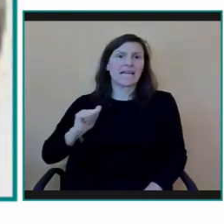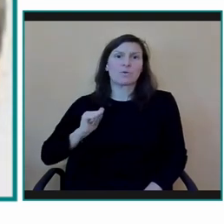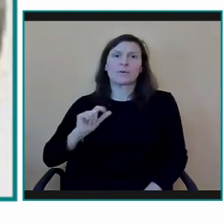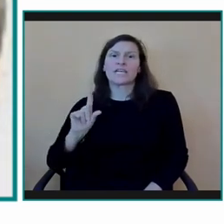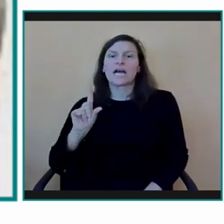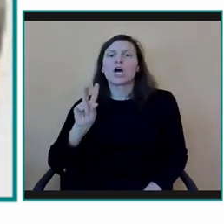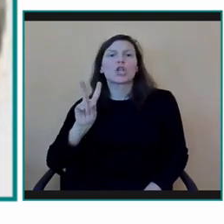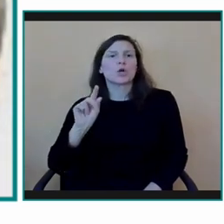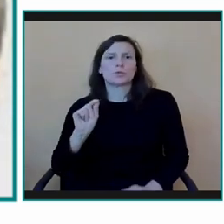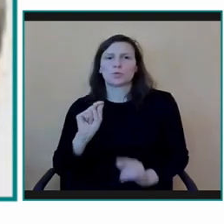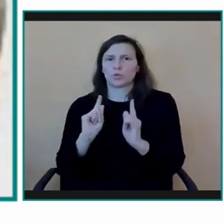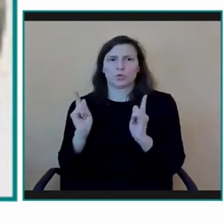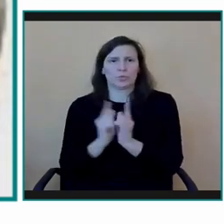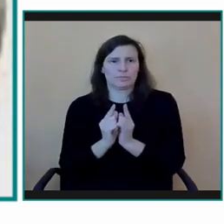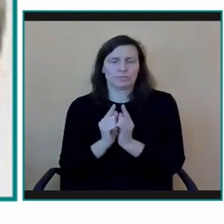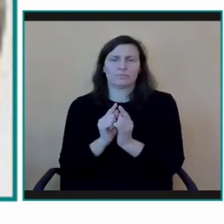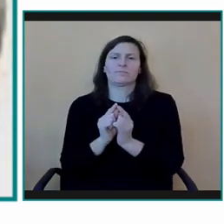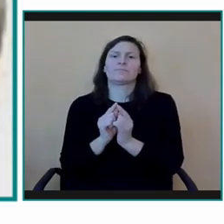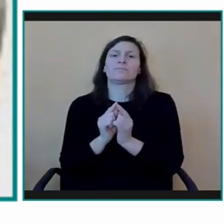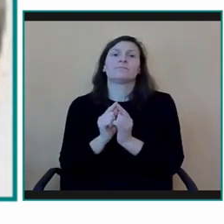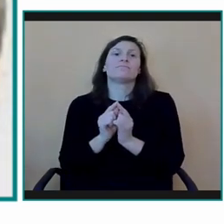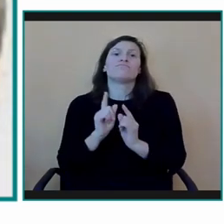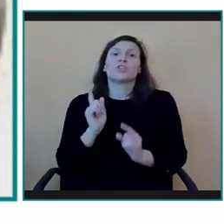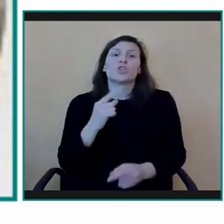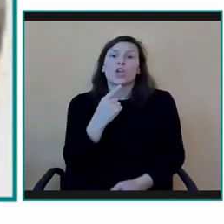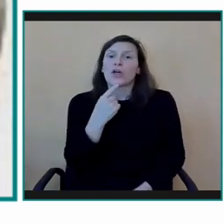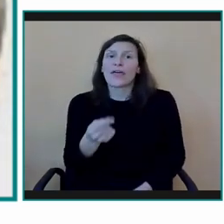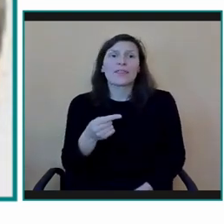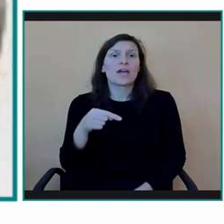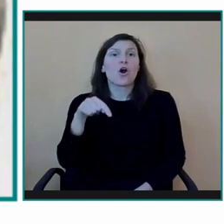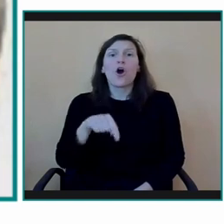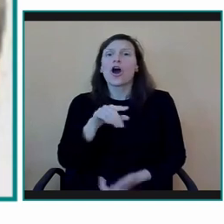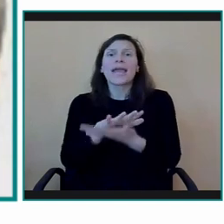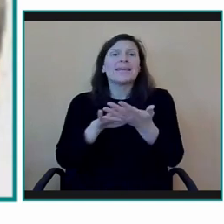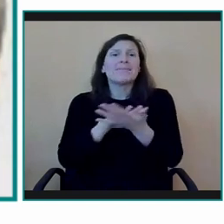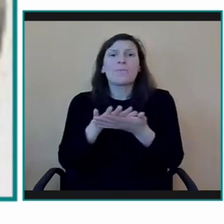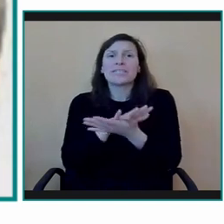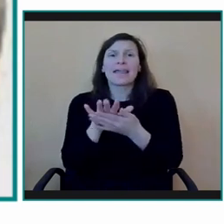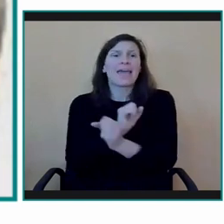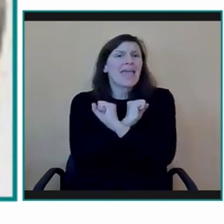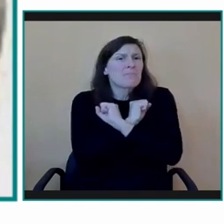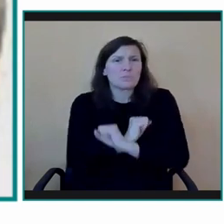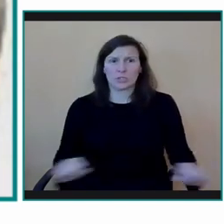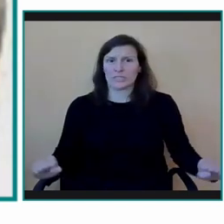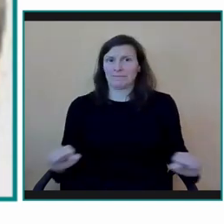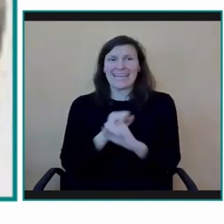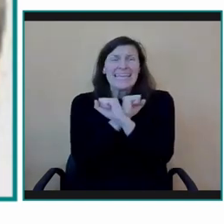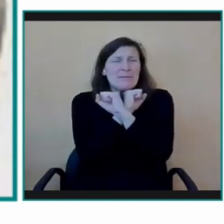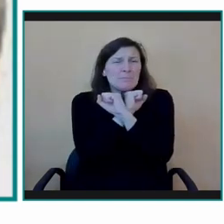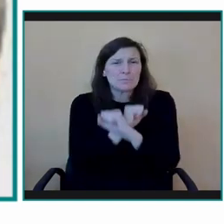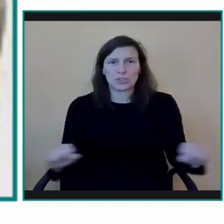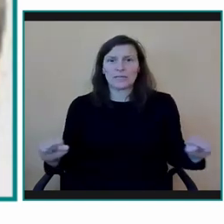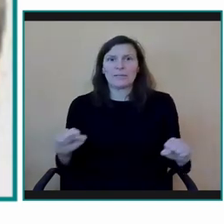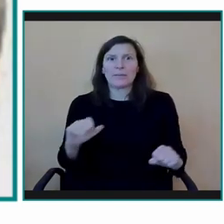colegios que nos acompañan. Déjenme que les diga simplemente que hoy vamos a hablar de lo imposible y lo imposible, y algo que tiene